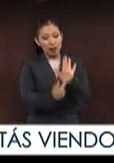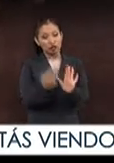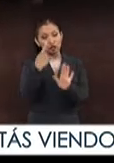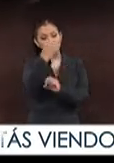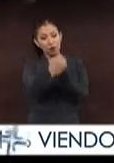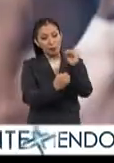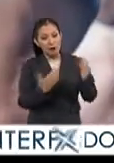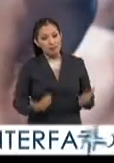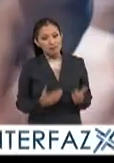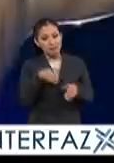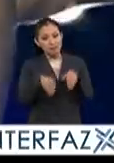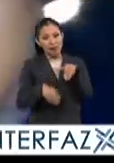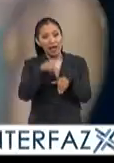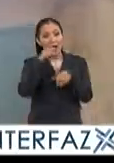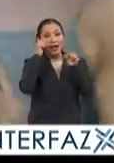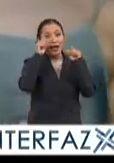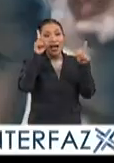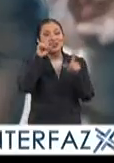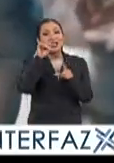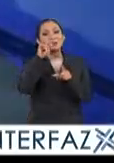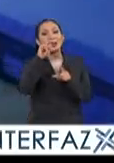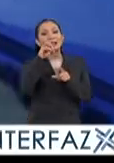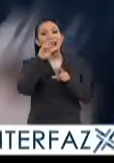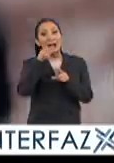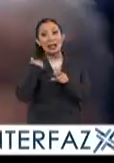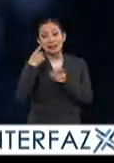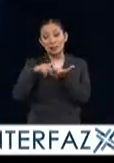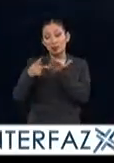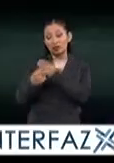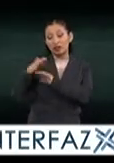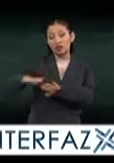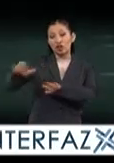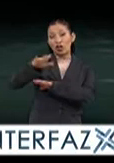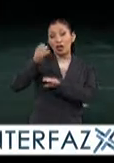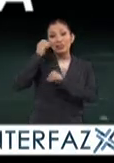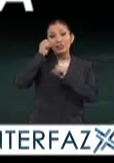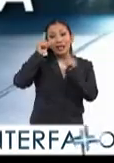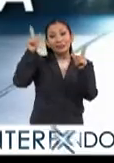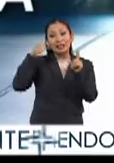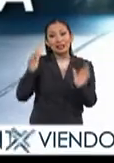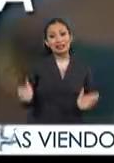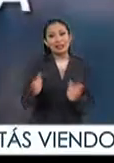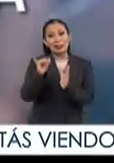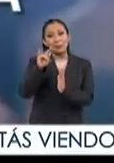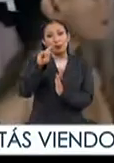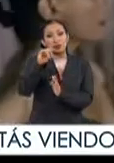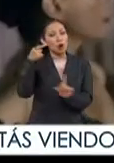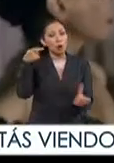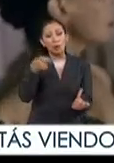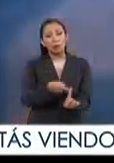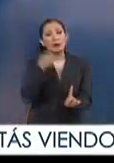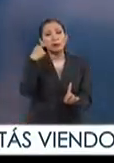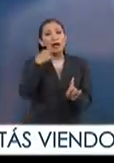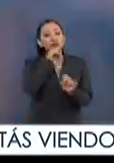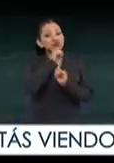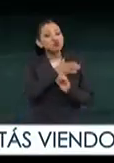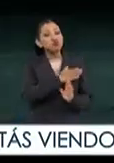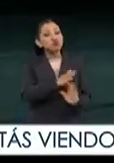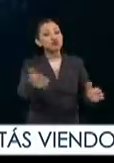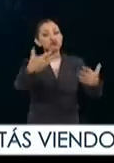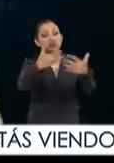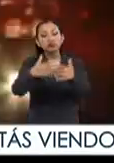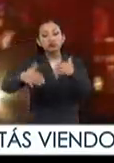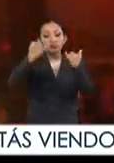espectáculo de ballet Despertares y el proyecto multidisciplinario Despertares Impulsa su objetivo es promover la